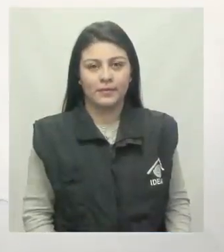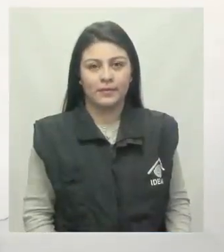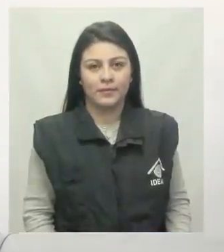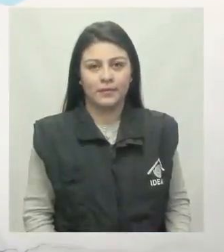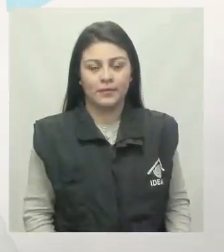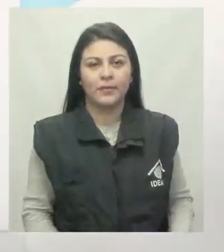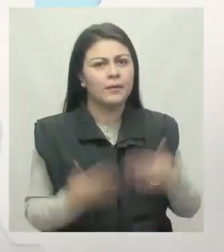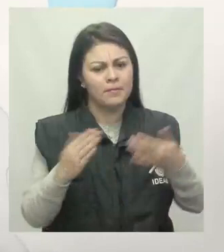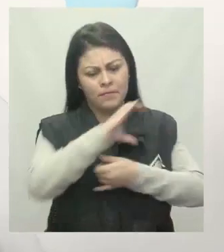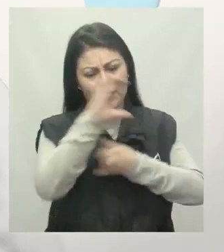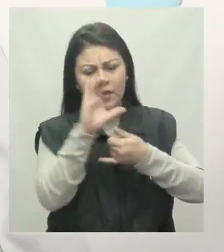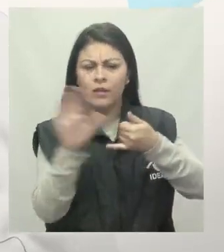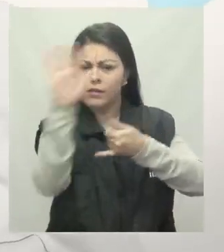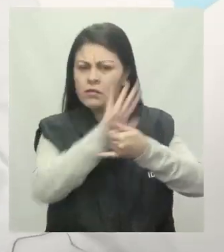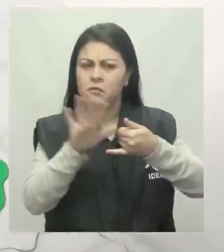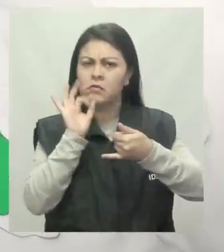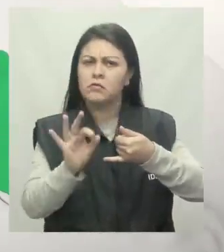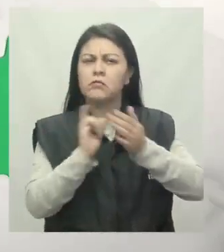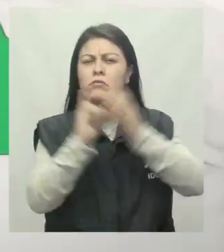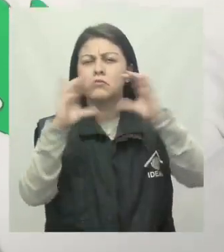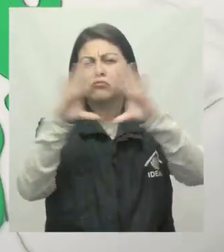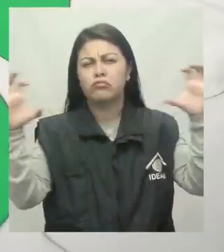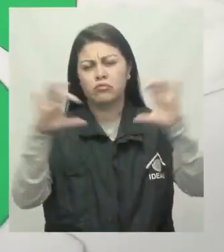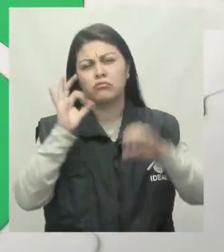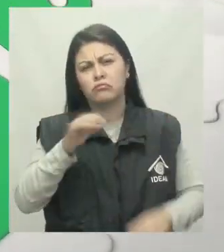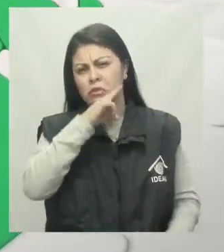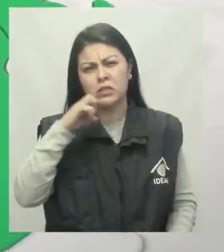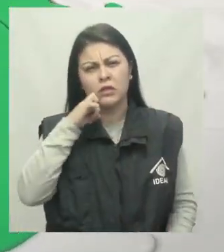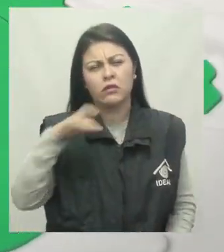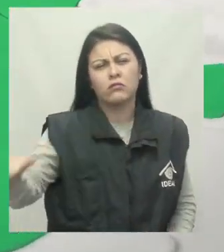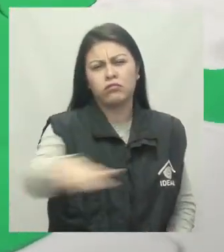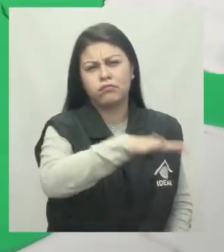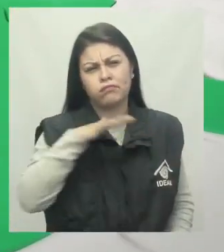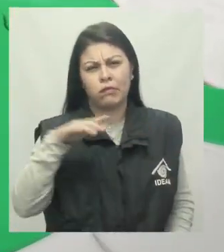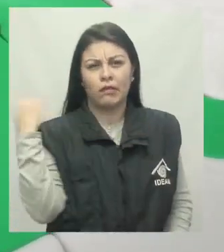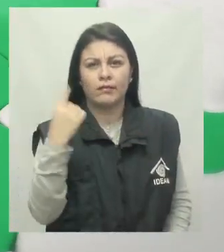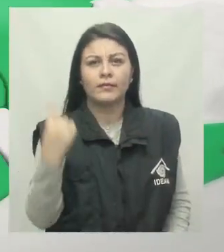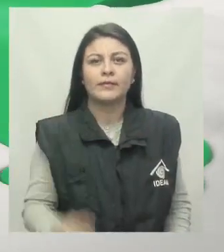En el Caribe colombiano se estima tiempo seco con cielos nublados a lo largo de la región